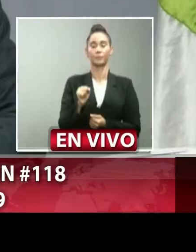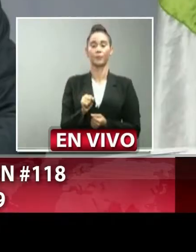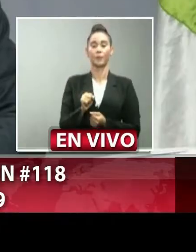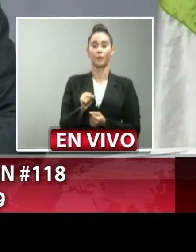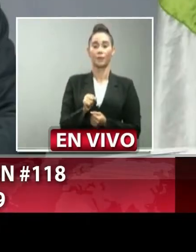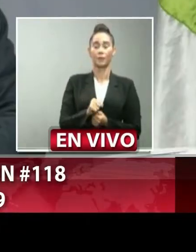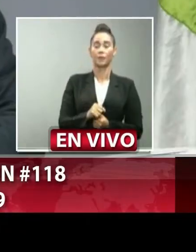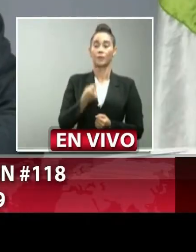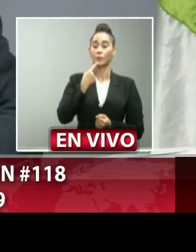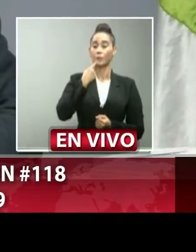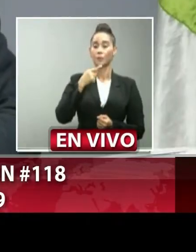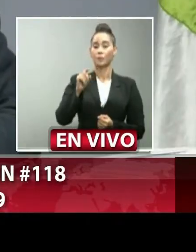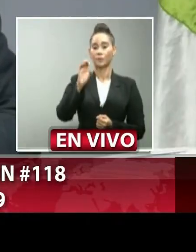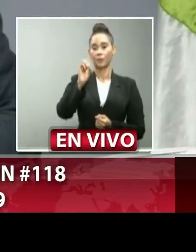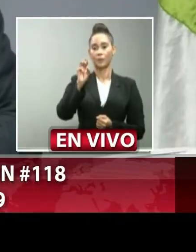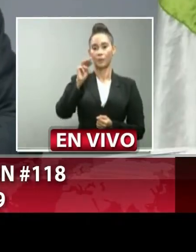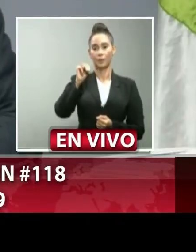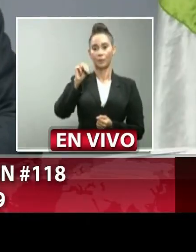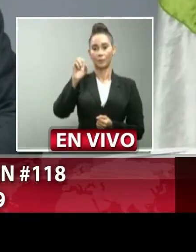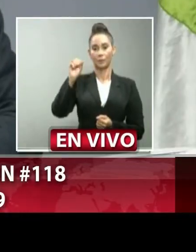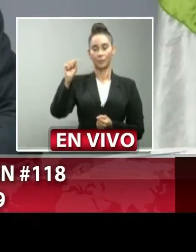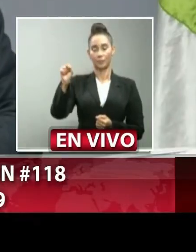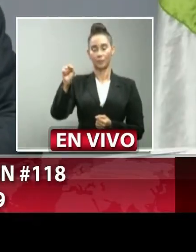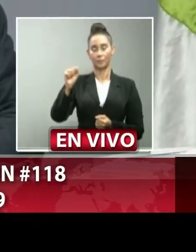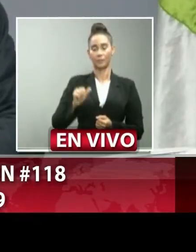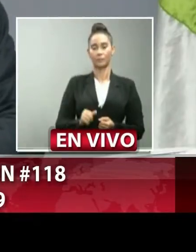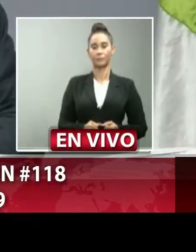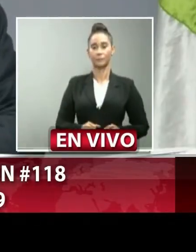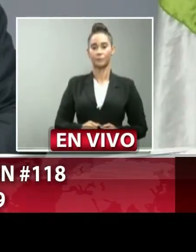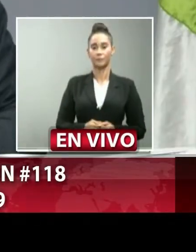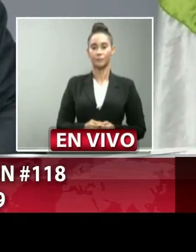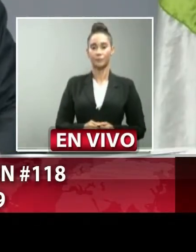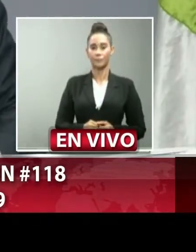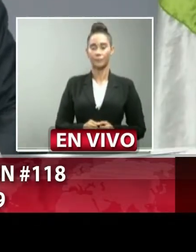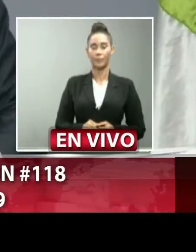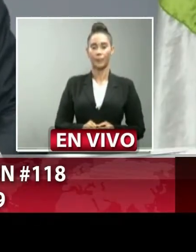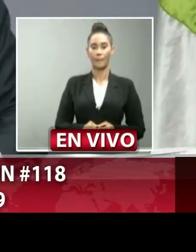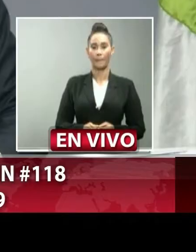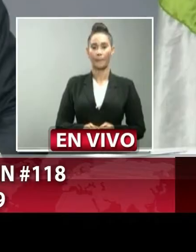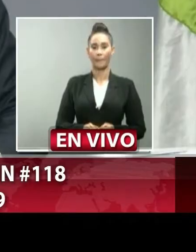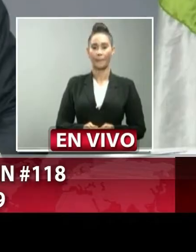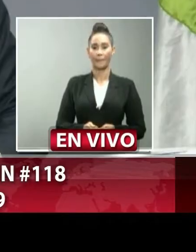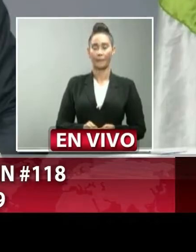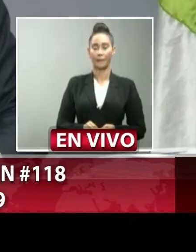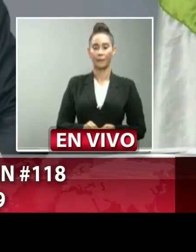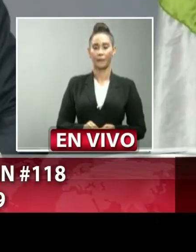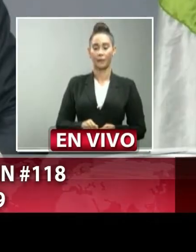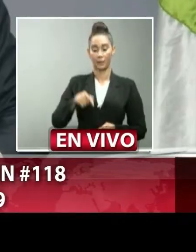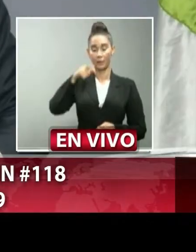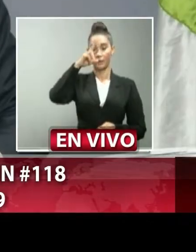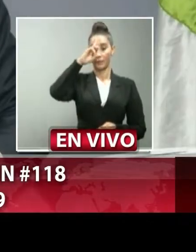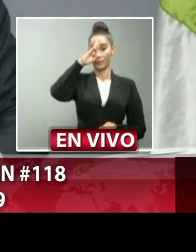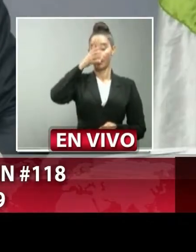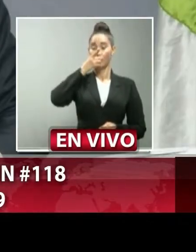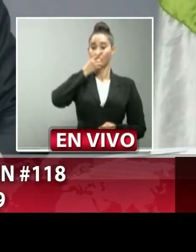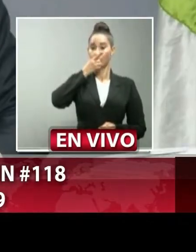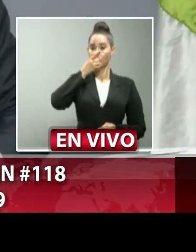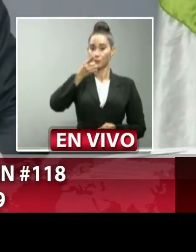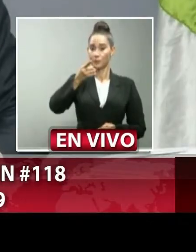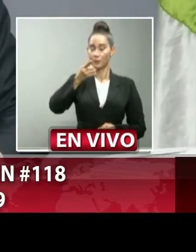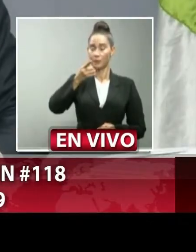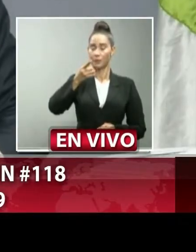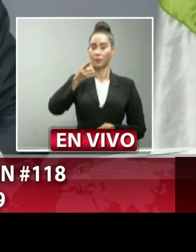la Organización Mundial de la Salud en República Dominicana